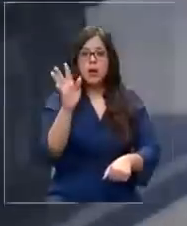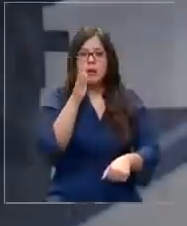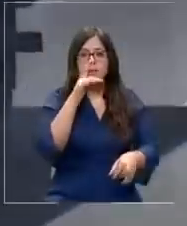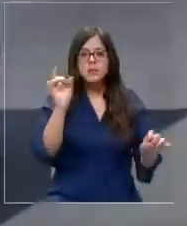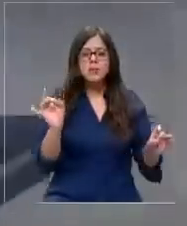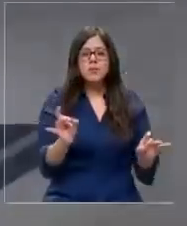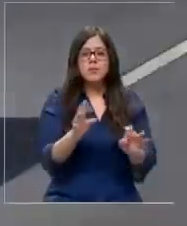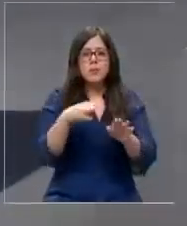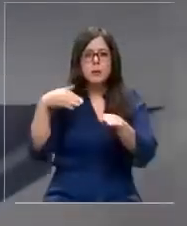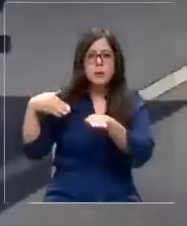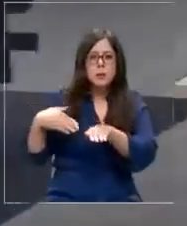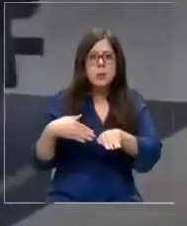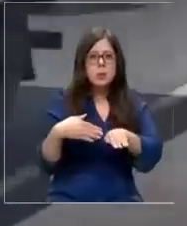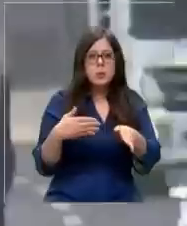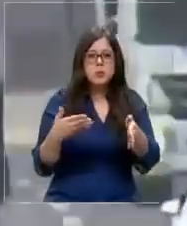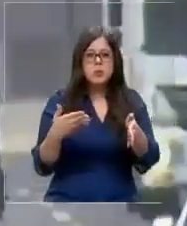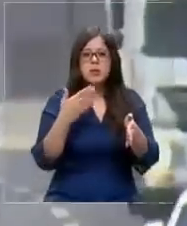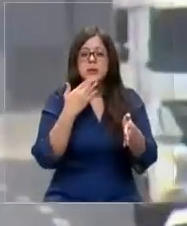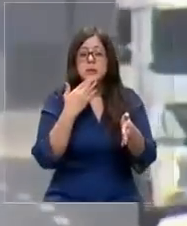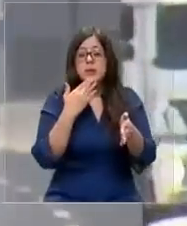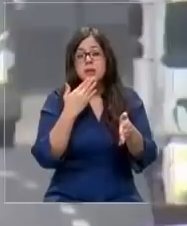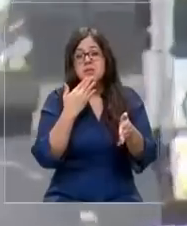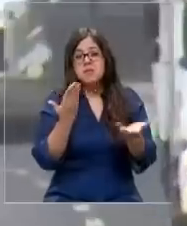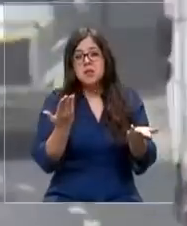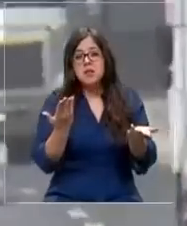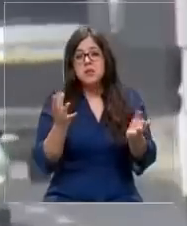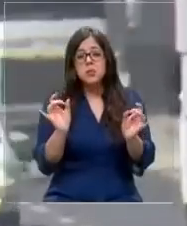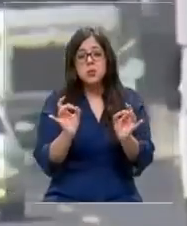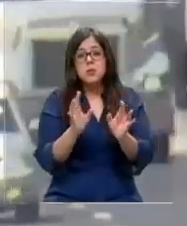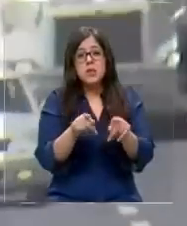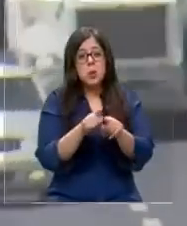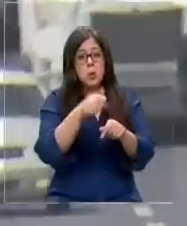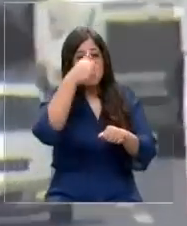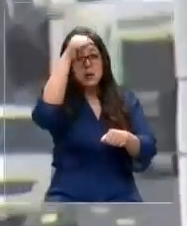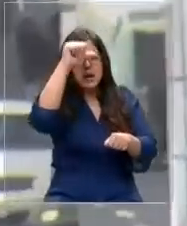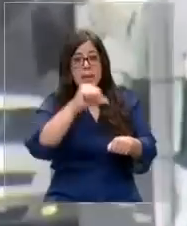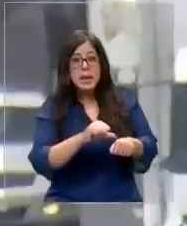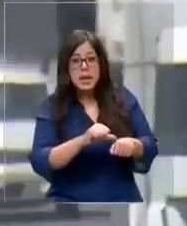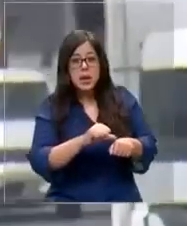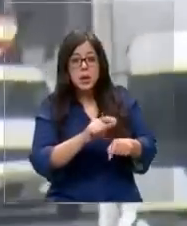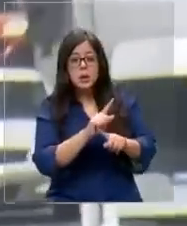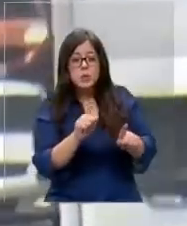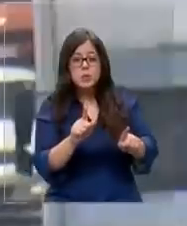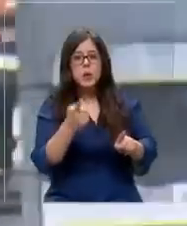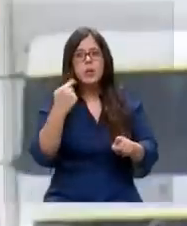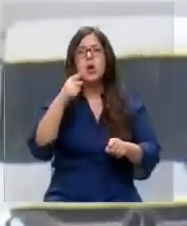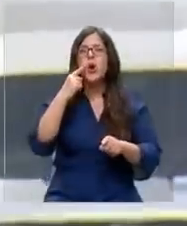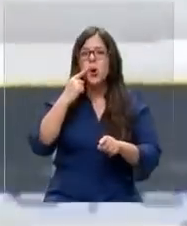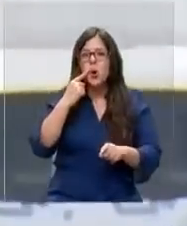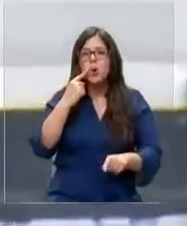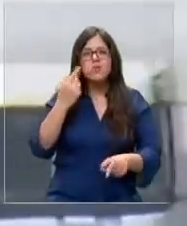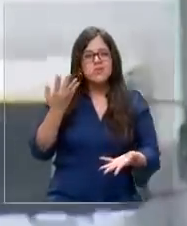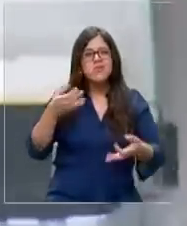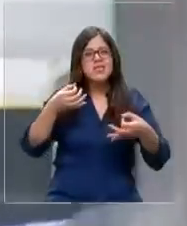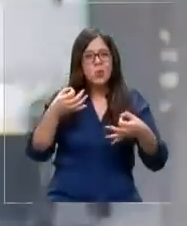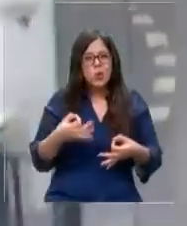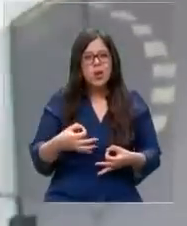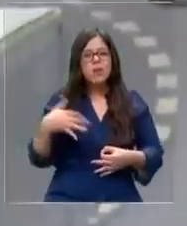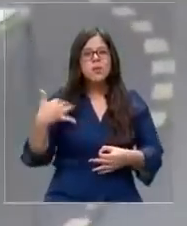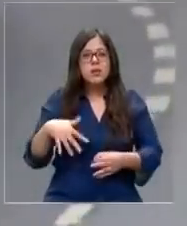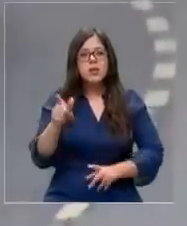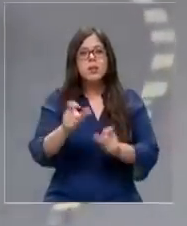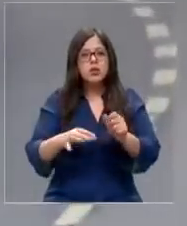posibilidad de perseguirlos penalmente. Sin embargo, vamos más al fondo, vamos a la seguridad, a lo que le importa a la ciudadanía.